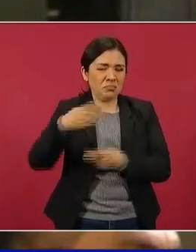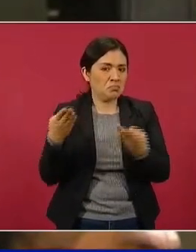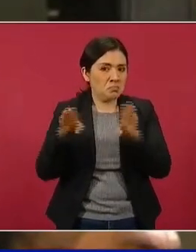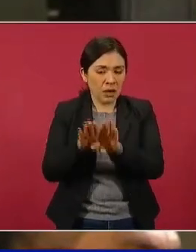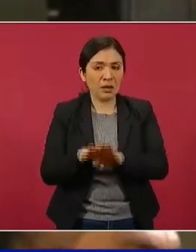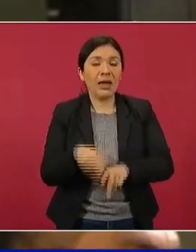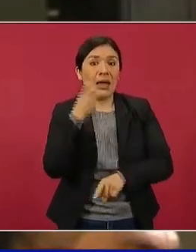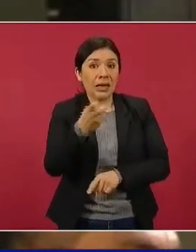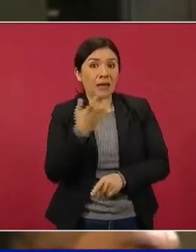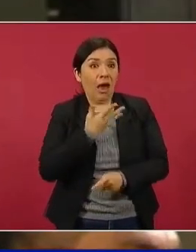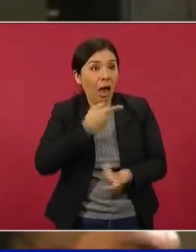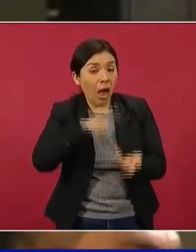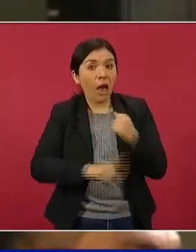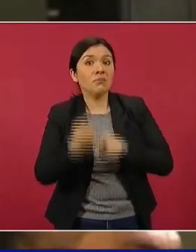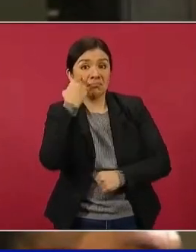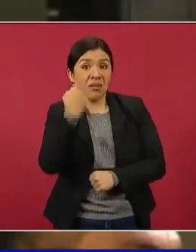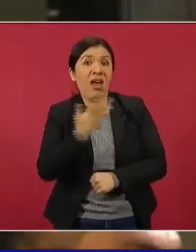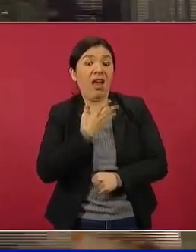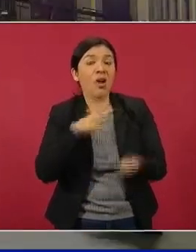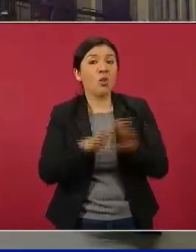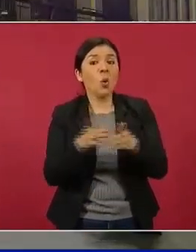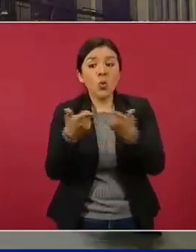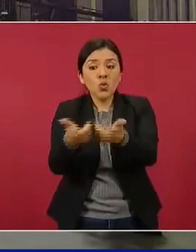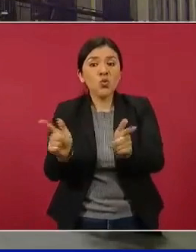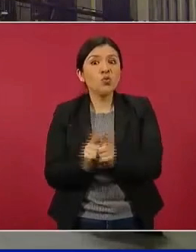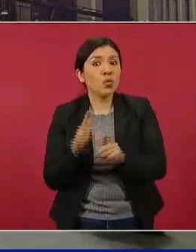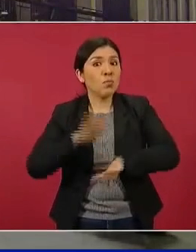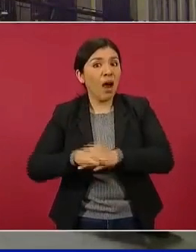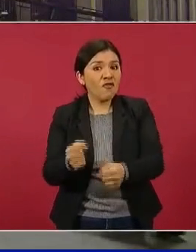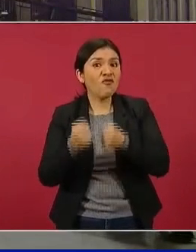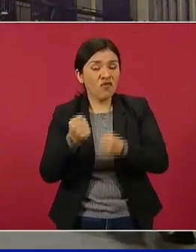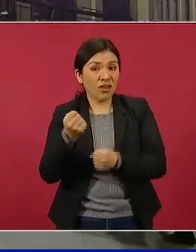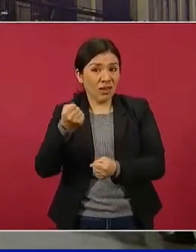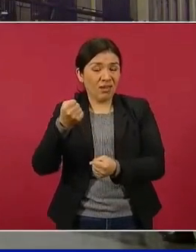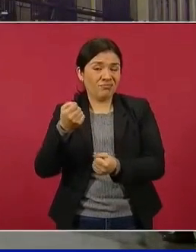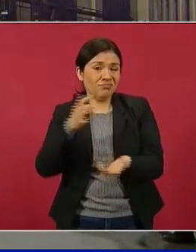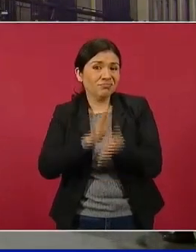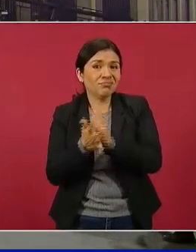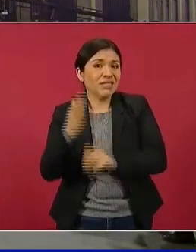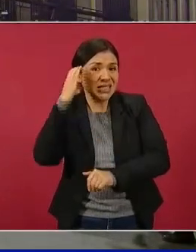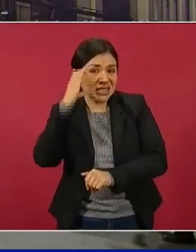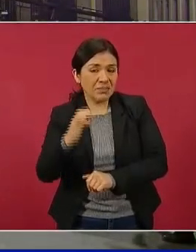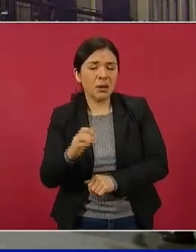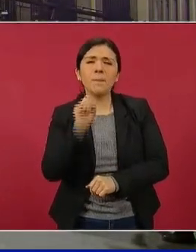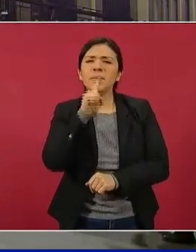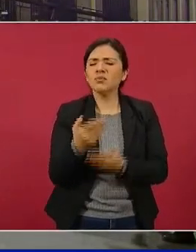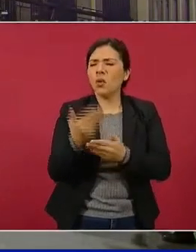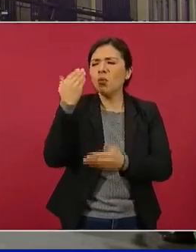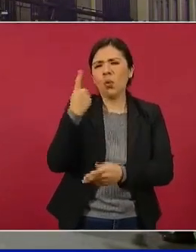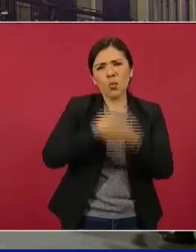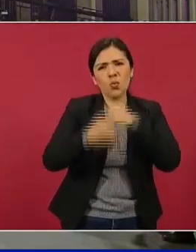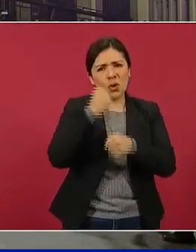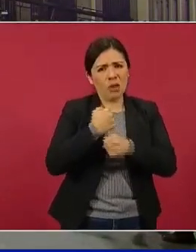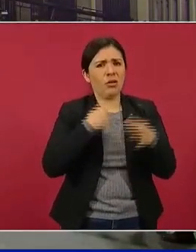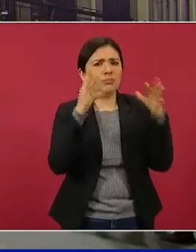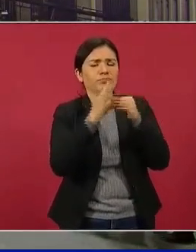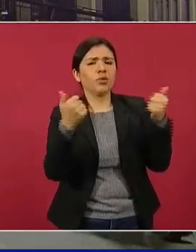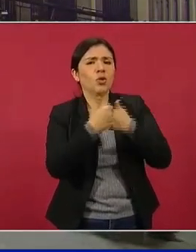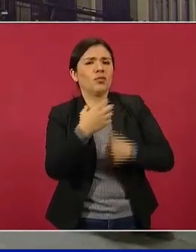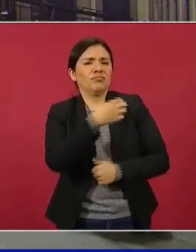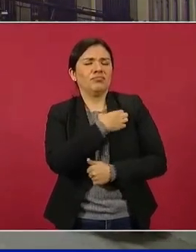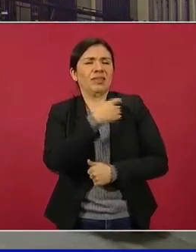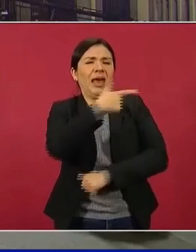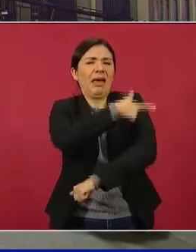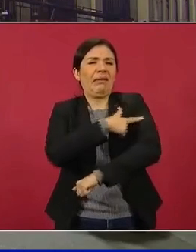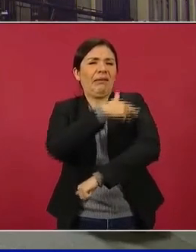con presencia regional, de lo cual en una oportunidad del año pasado tuve la oportunidad de comentar con el comandante de la